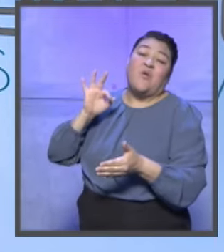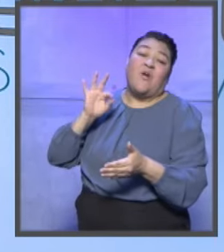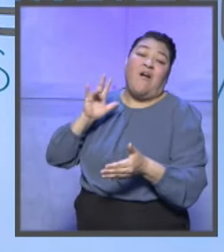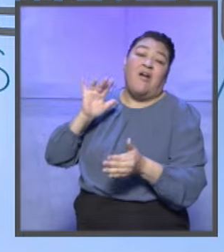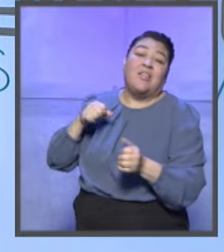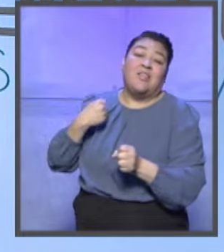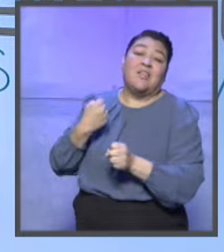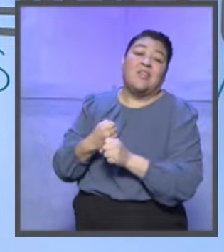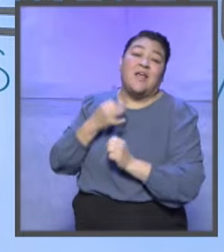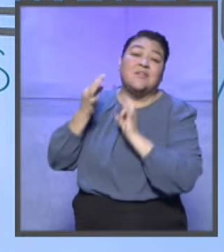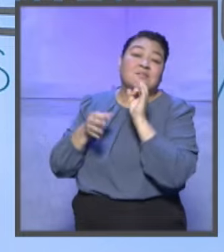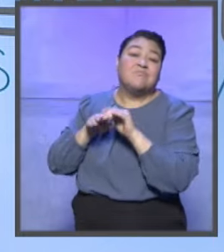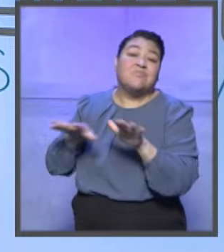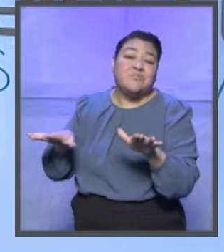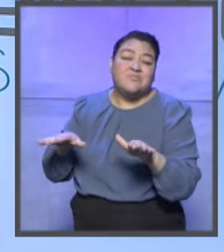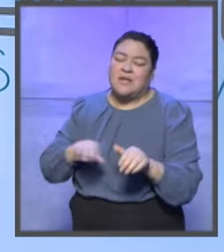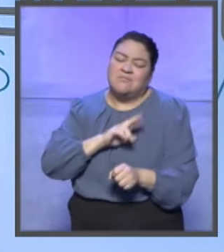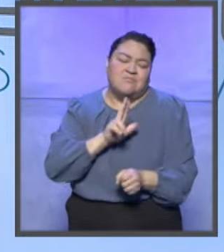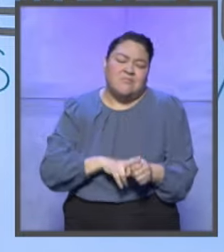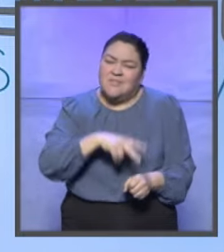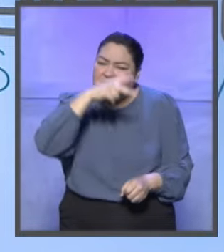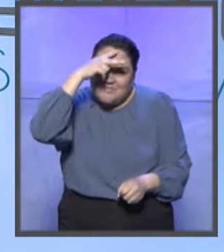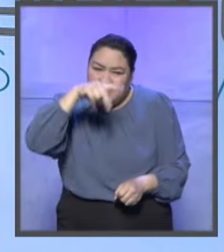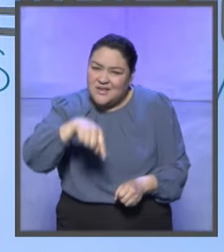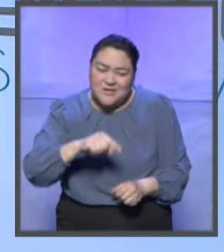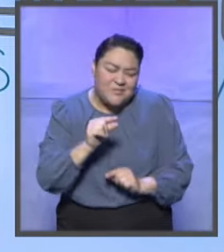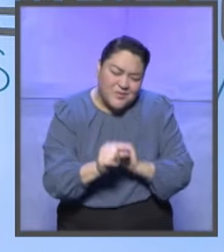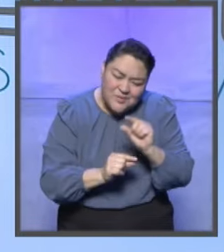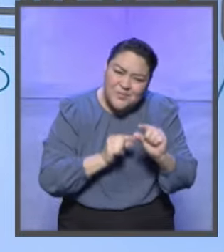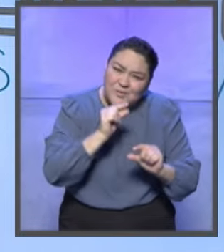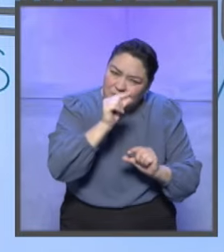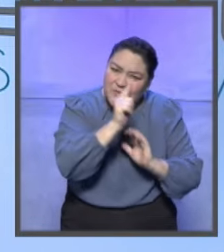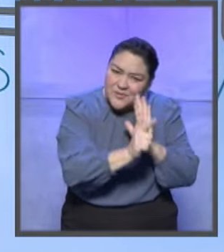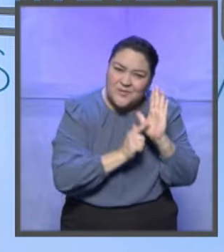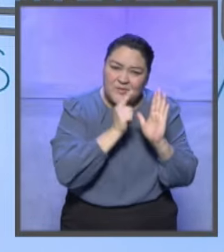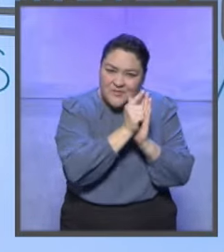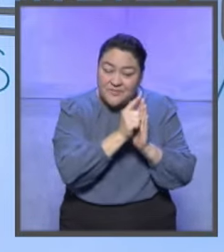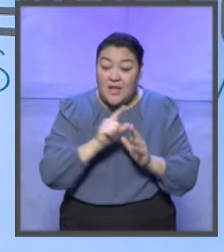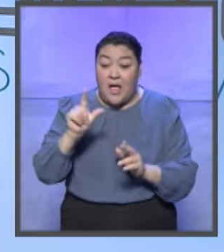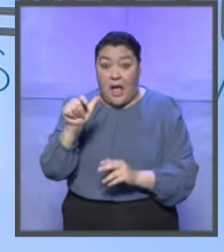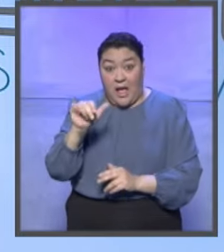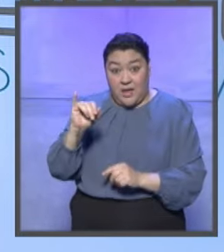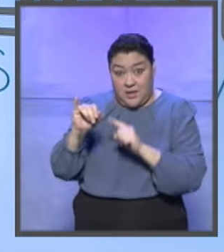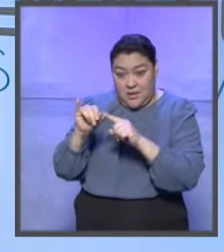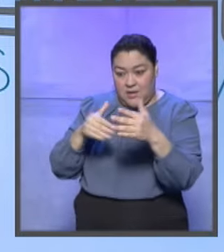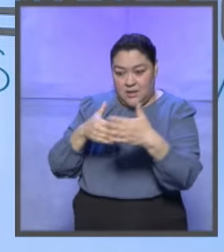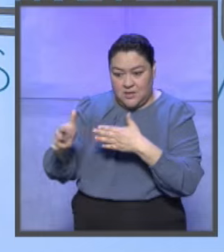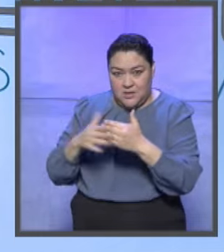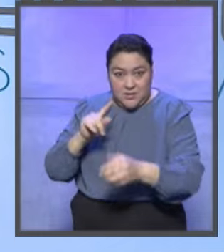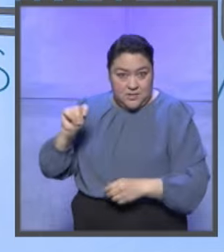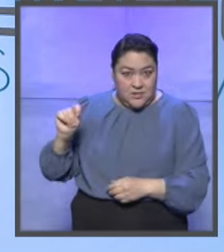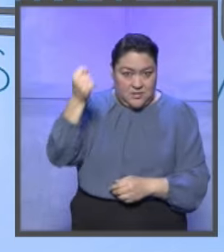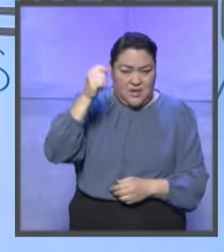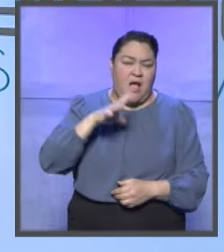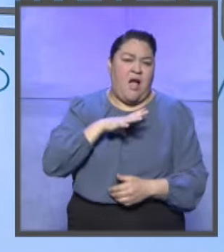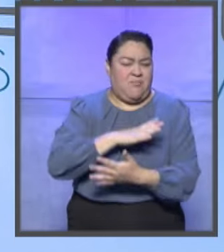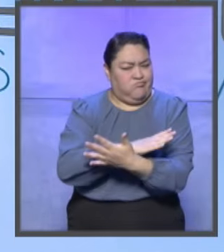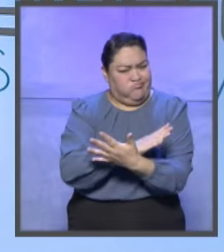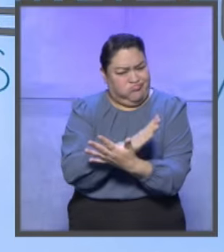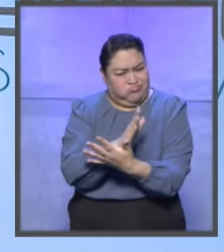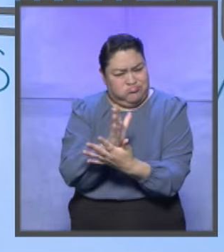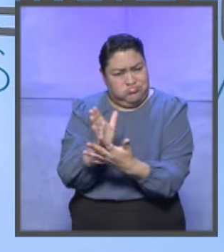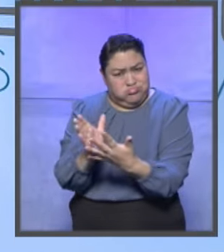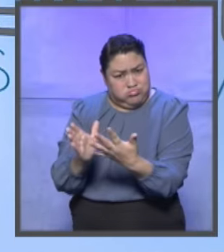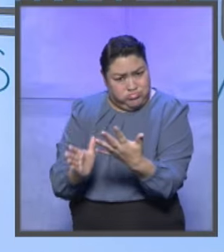electoral, ¿no? Entonces es normal, pero yo pues yo apuesto a que este tipo de tecnologías, no solo a la inteligencia artificial, todas las tecnologías convergentes,